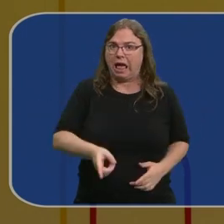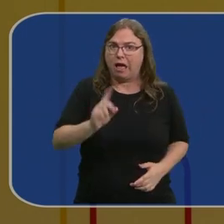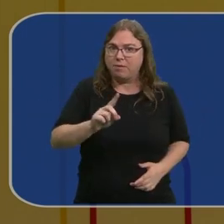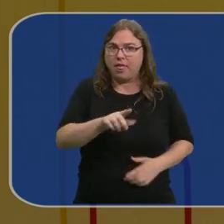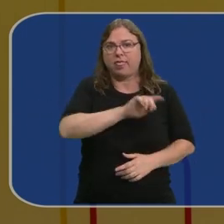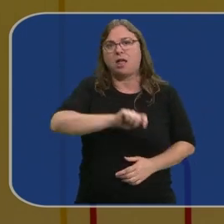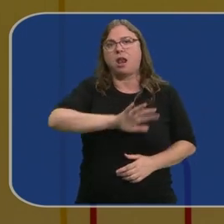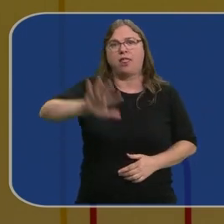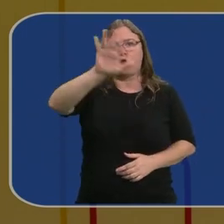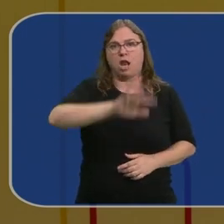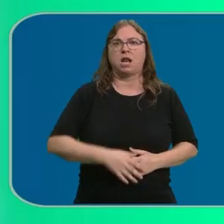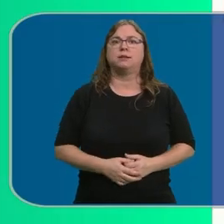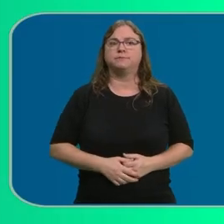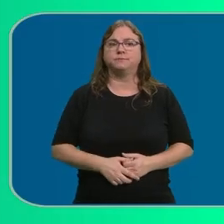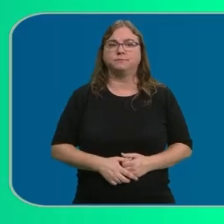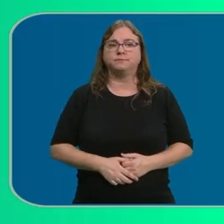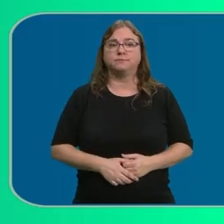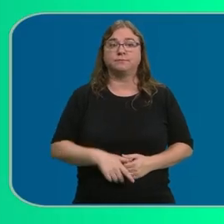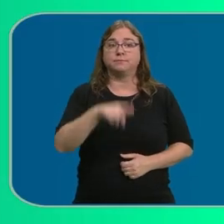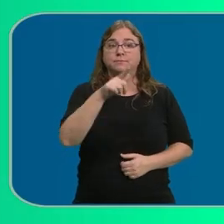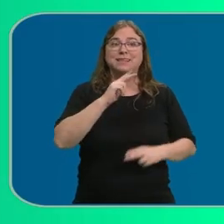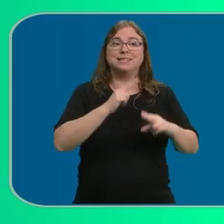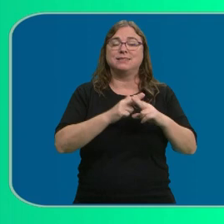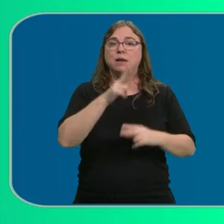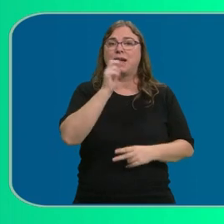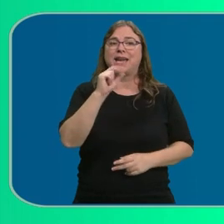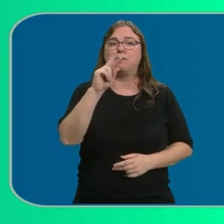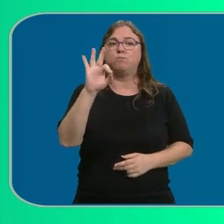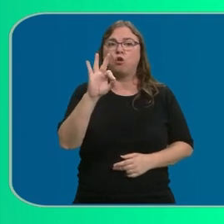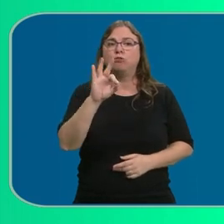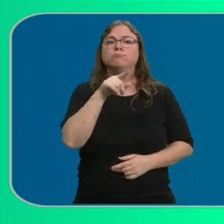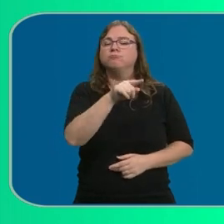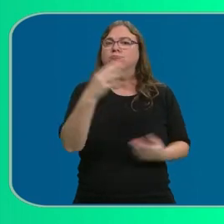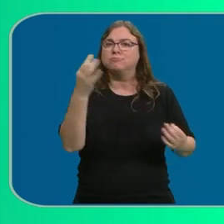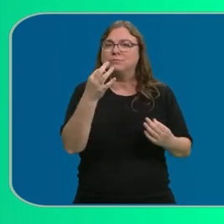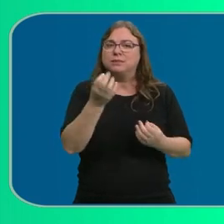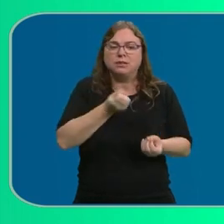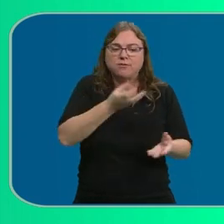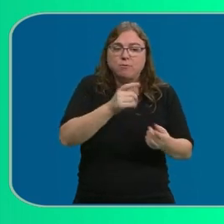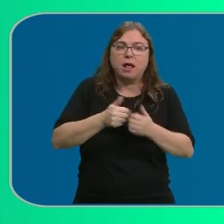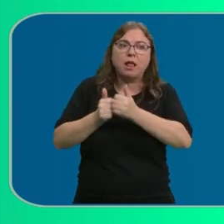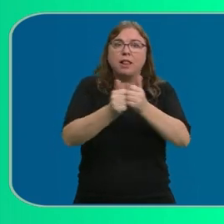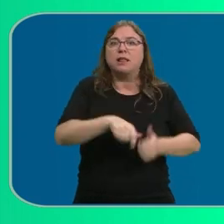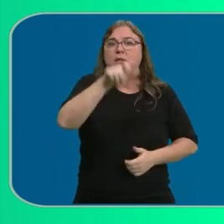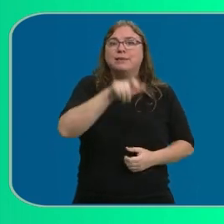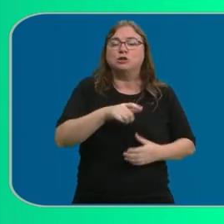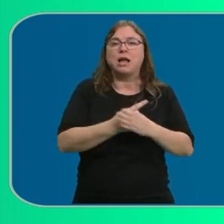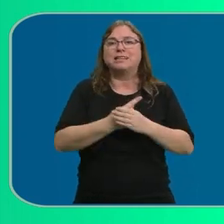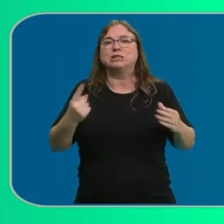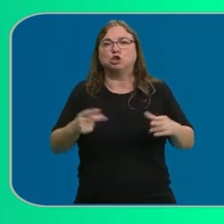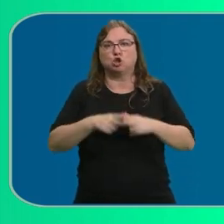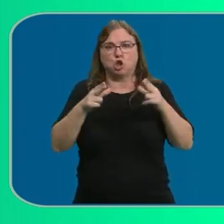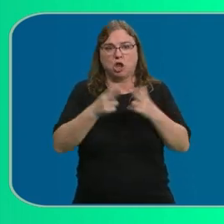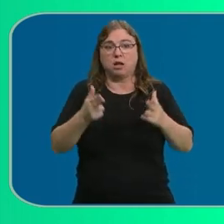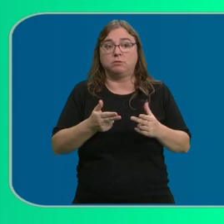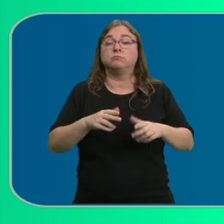el panorama nacional. Es GELPO una aplicación que busca informar y acompañar a todas las personas en riesgo de exclusión social.